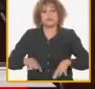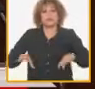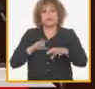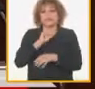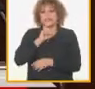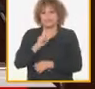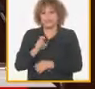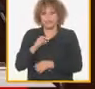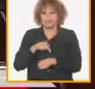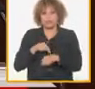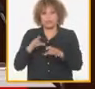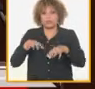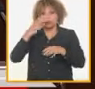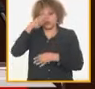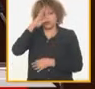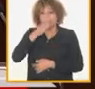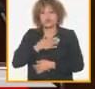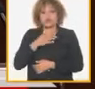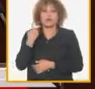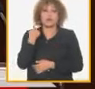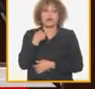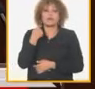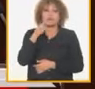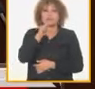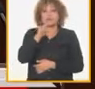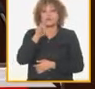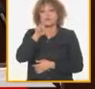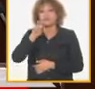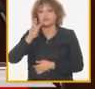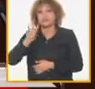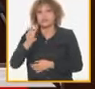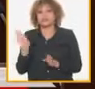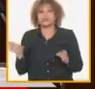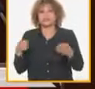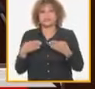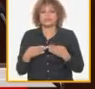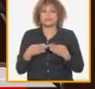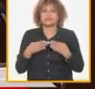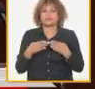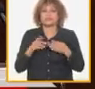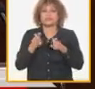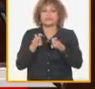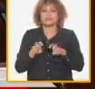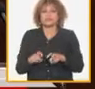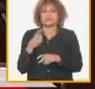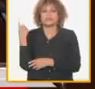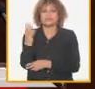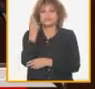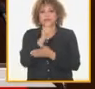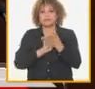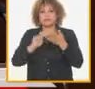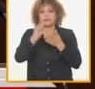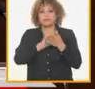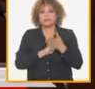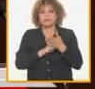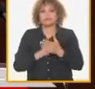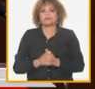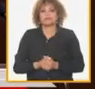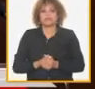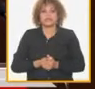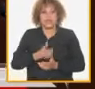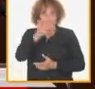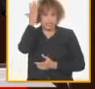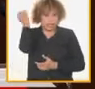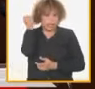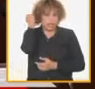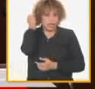estamos viviendo en el año 2003 en la clausura de la asamblea nacional del poder popular el general de ejército y líder de la